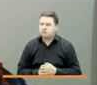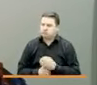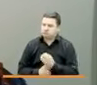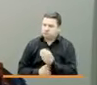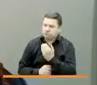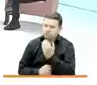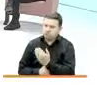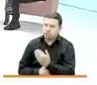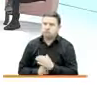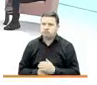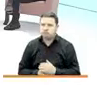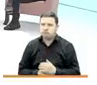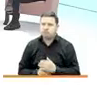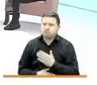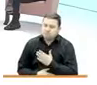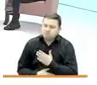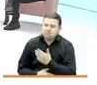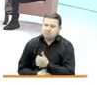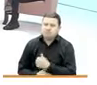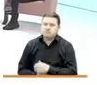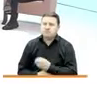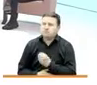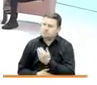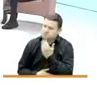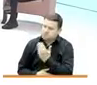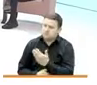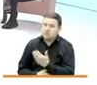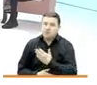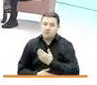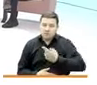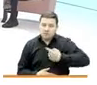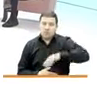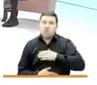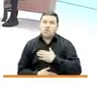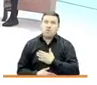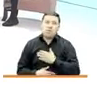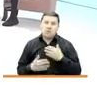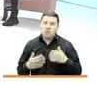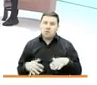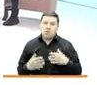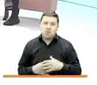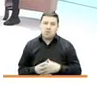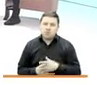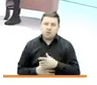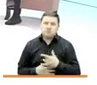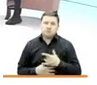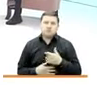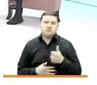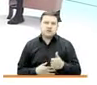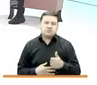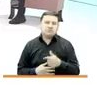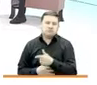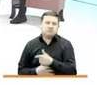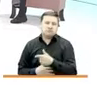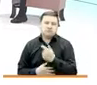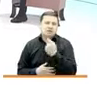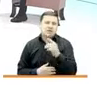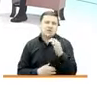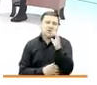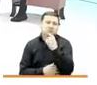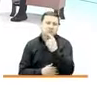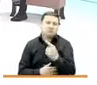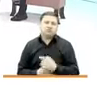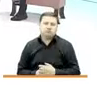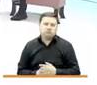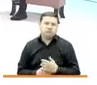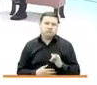gracias, muy querida. Muchas gracias. Para nosotros es muy satisfactorio poderle decir al país que